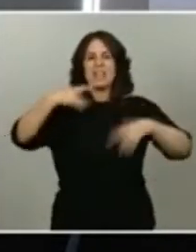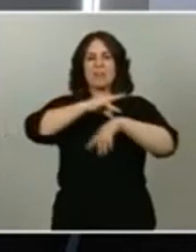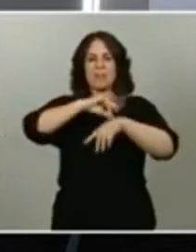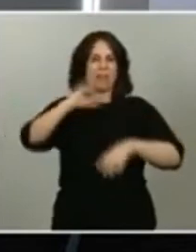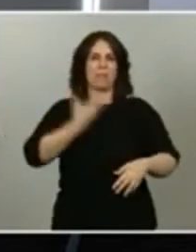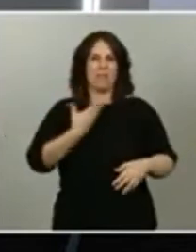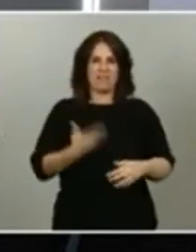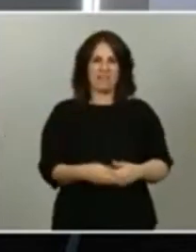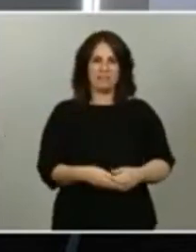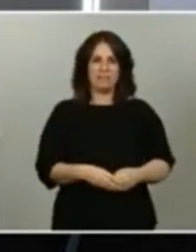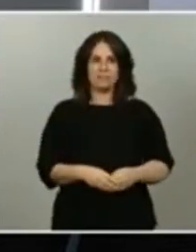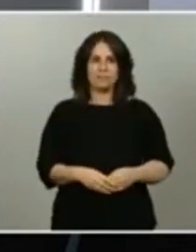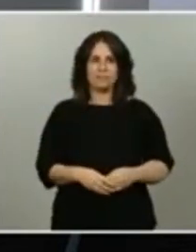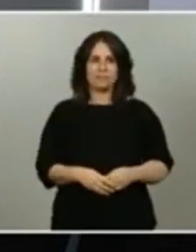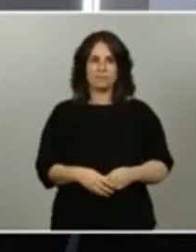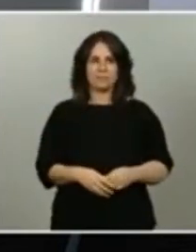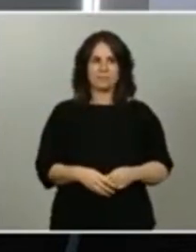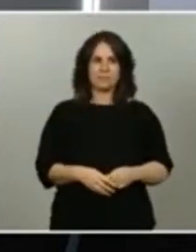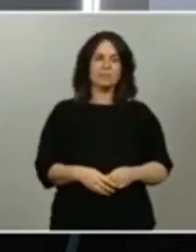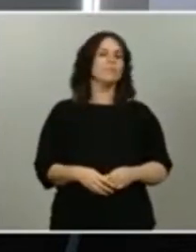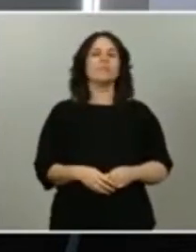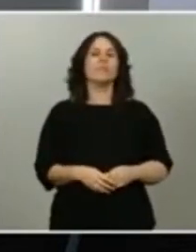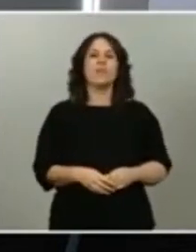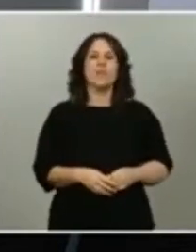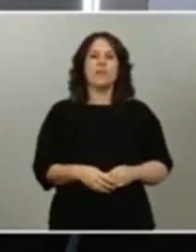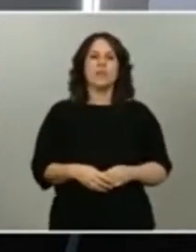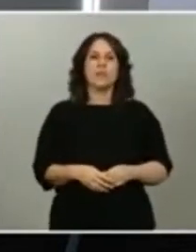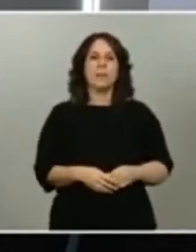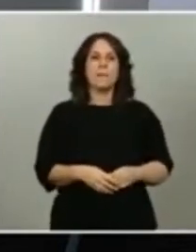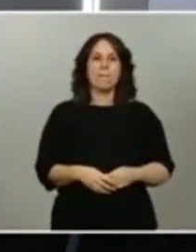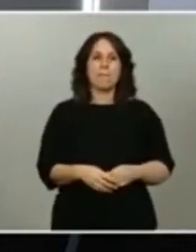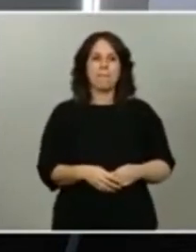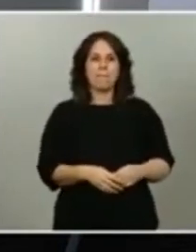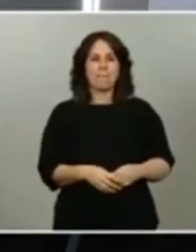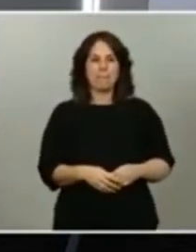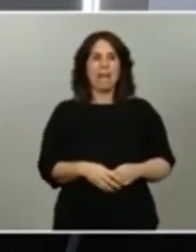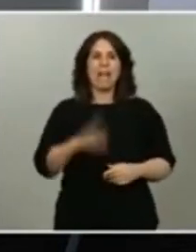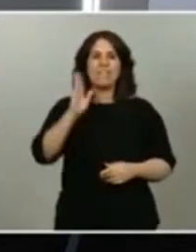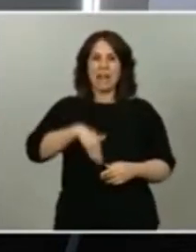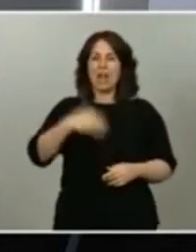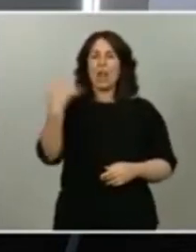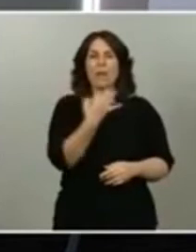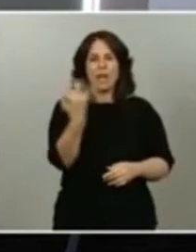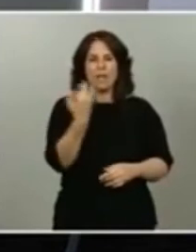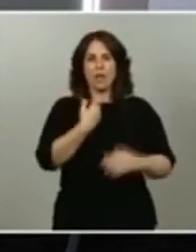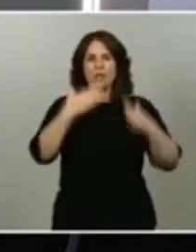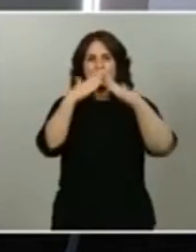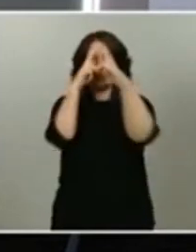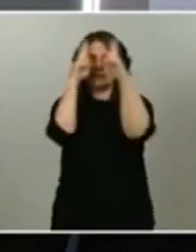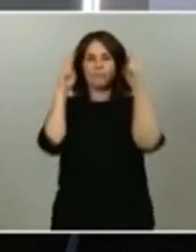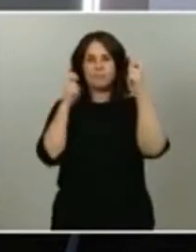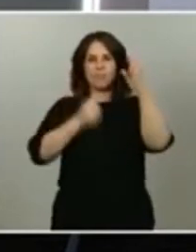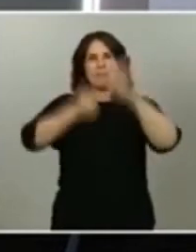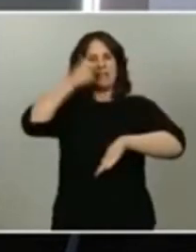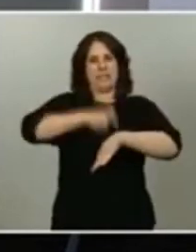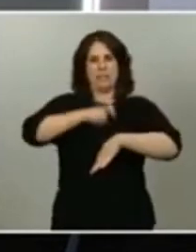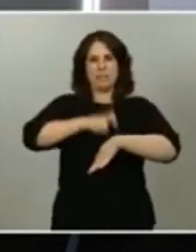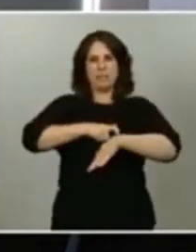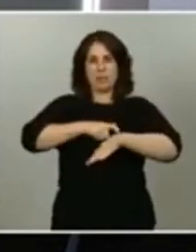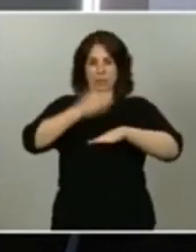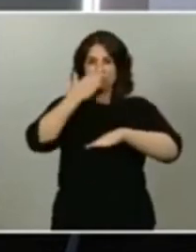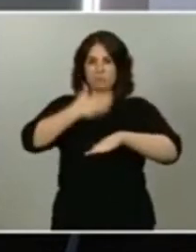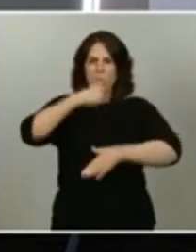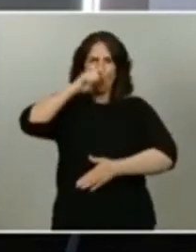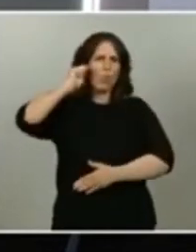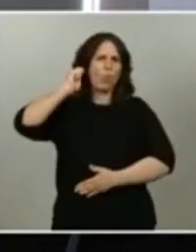y que ha tenido y se ha visto obligado durante más tiempo a tener un confinamiento que ha sido durísimo no sólo para